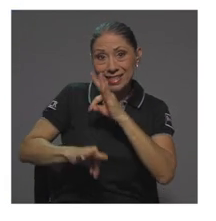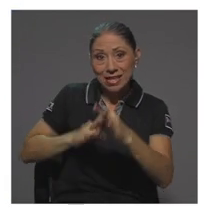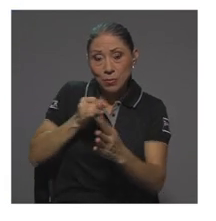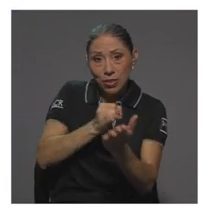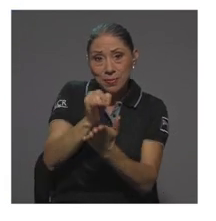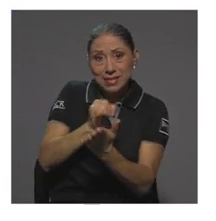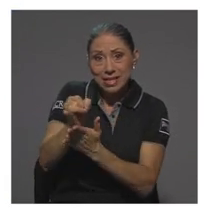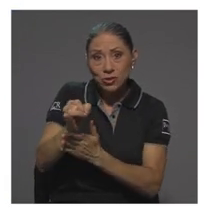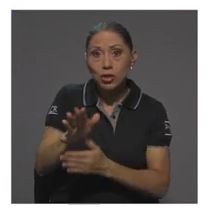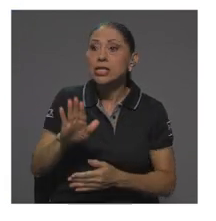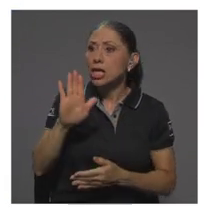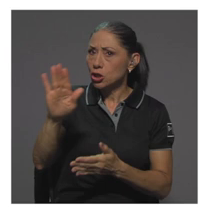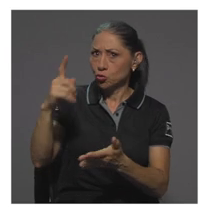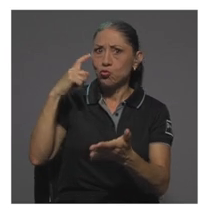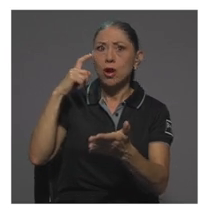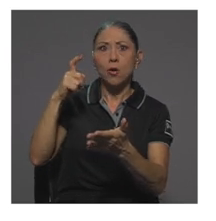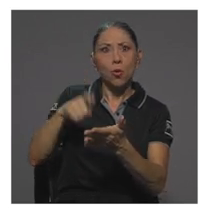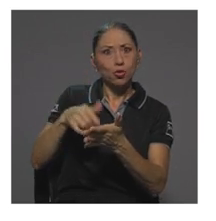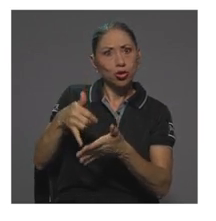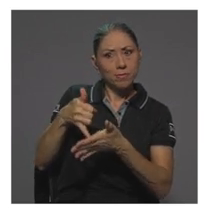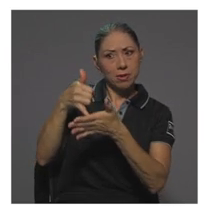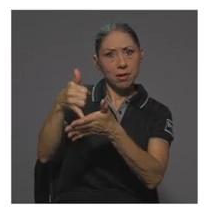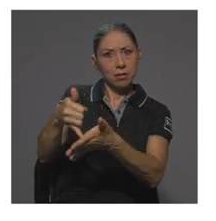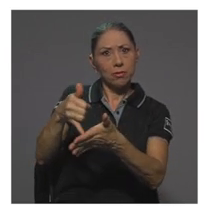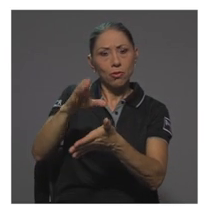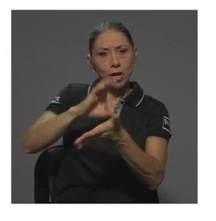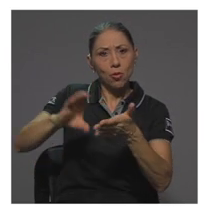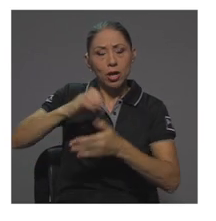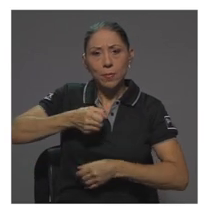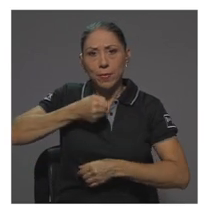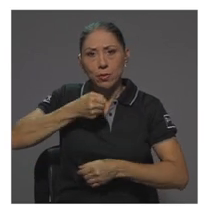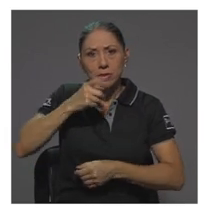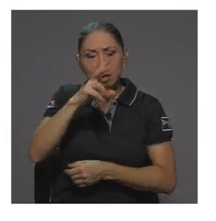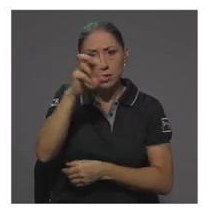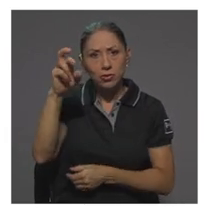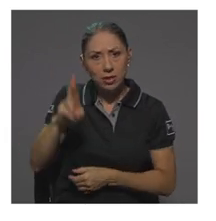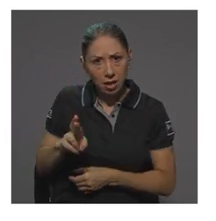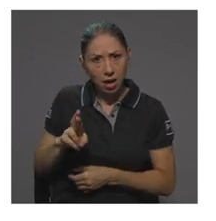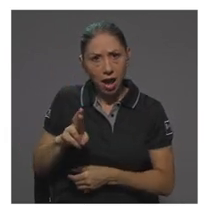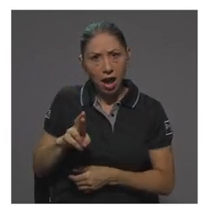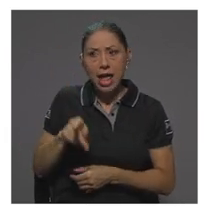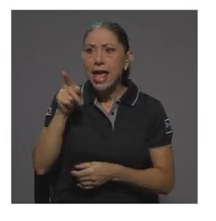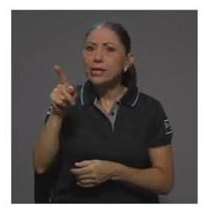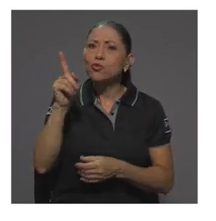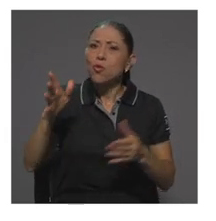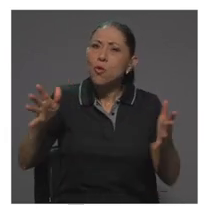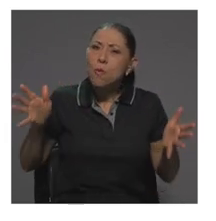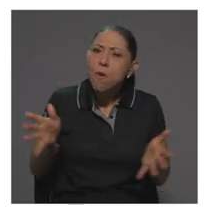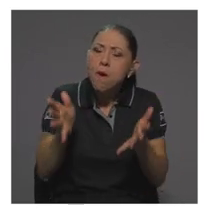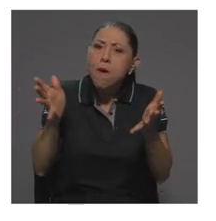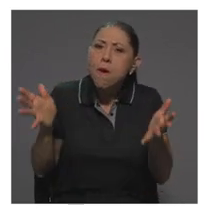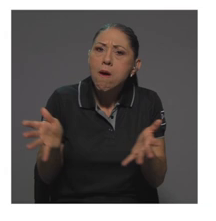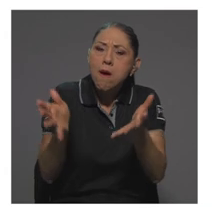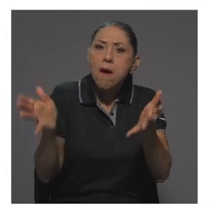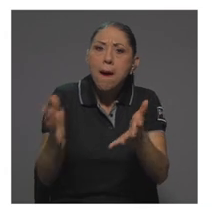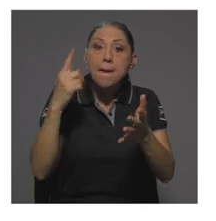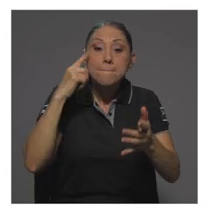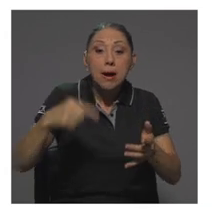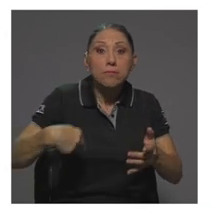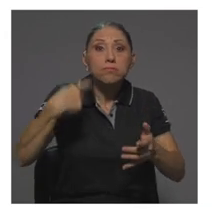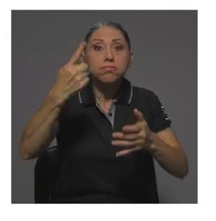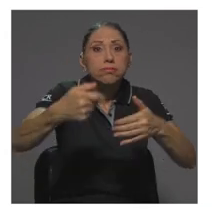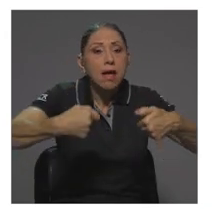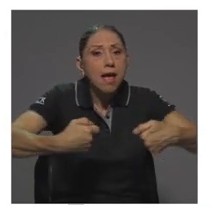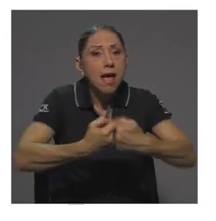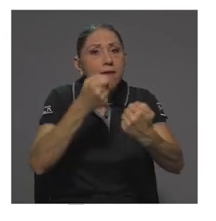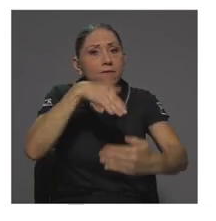y su reconocimiento por parte del Colegio de Periodistas de Costa Rica es un aliciente para enfrentar los retos que,